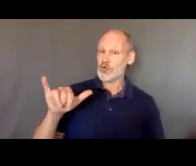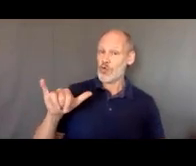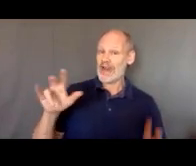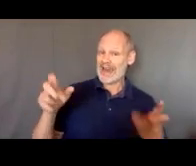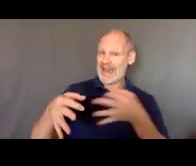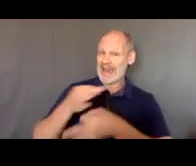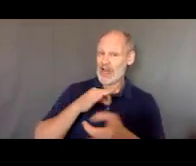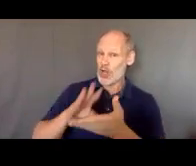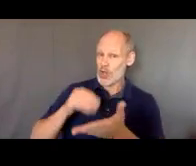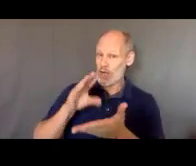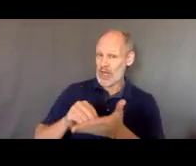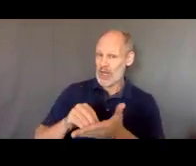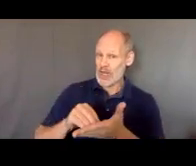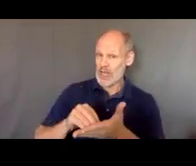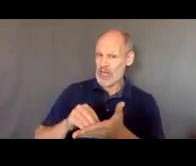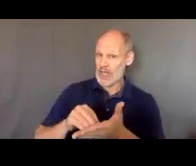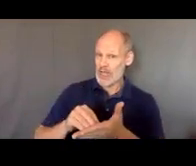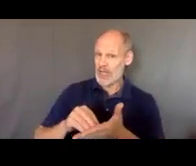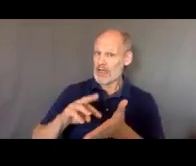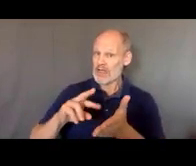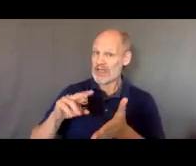el año HL se va a extender